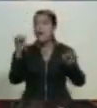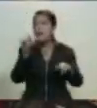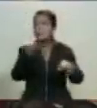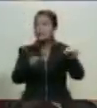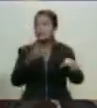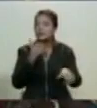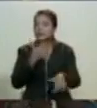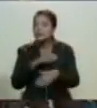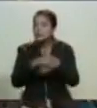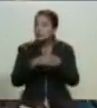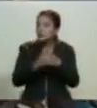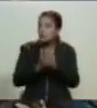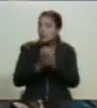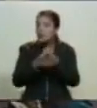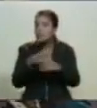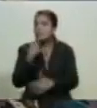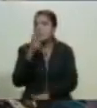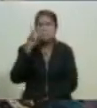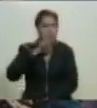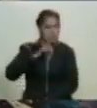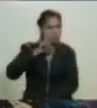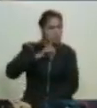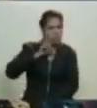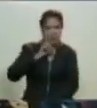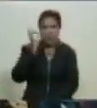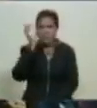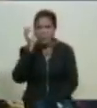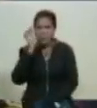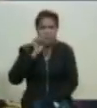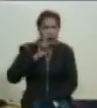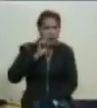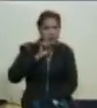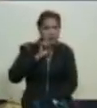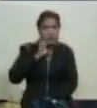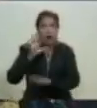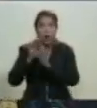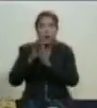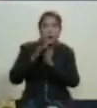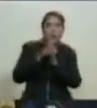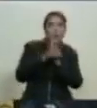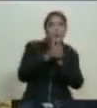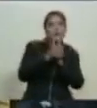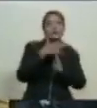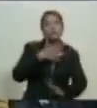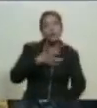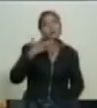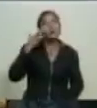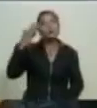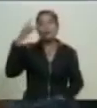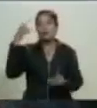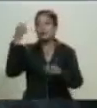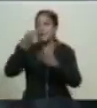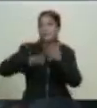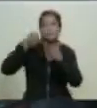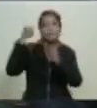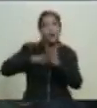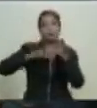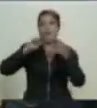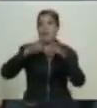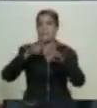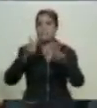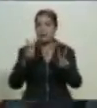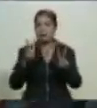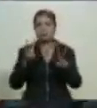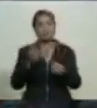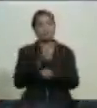interesada en decir que eso es mentira y en ocultar nuestros sueños de paz no los han querido ocultar